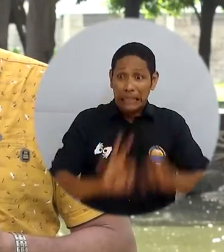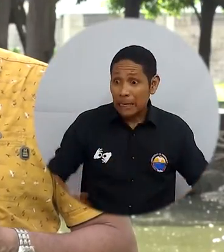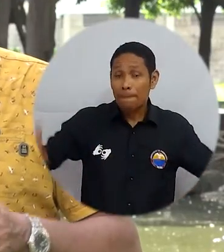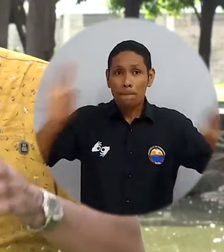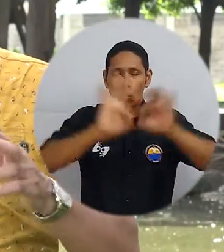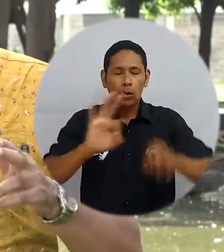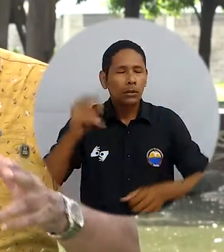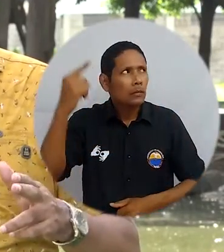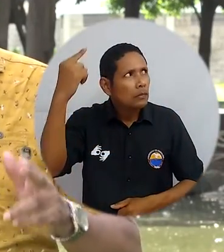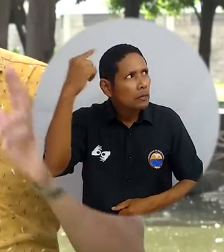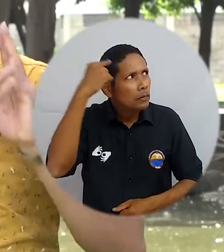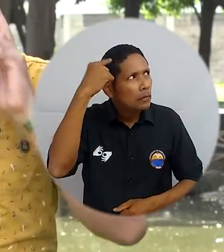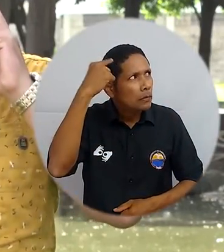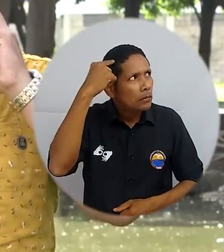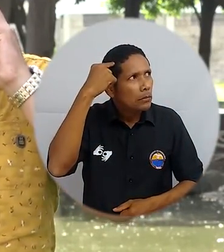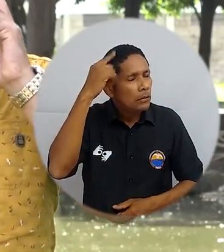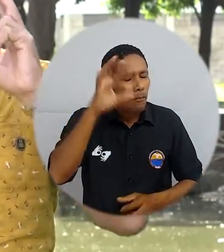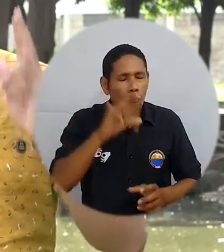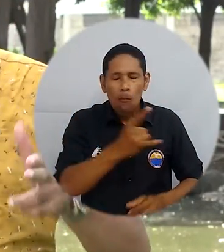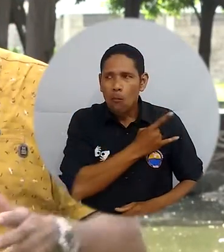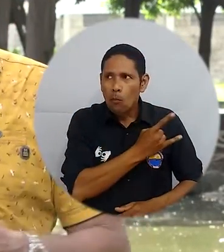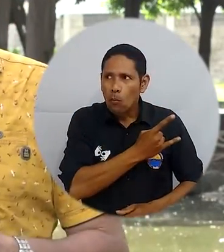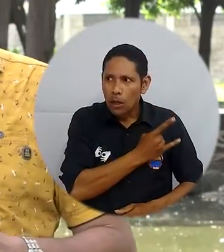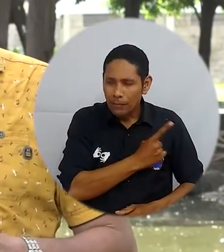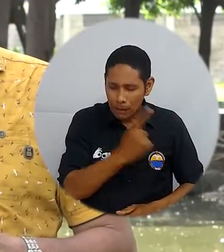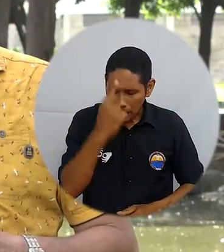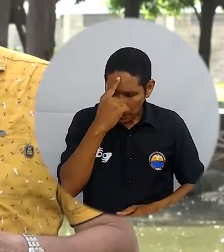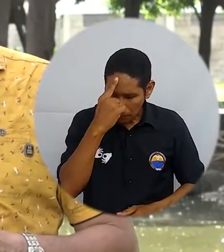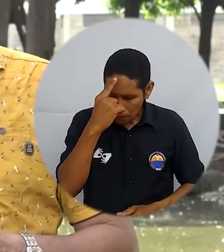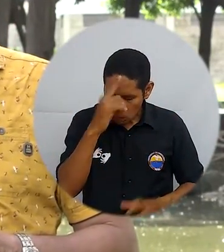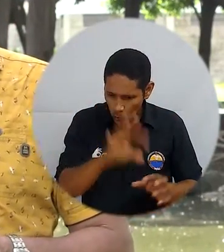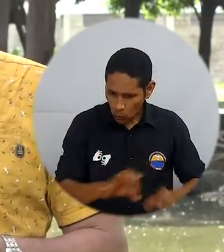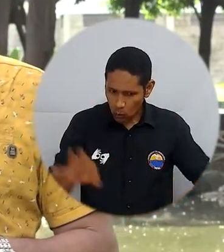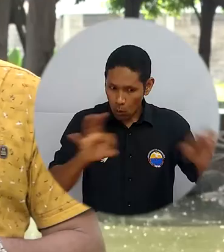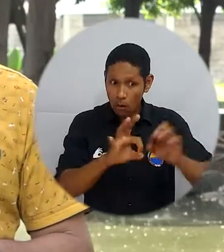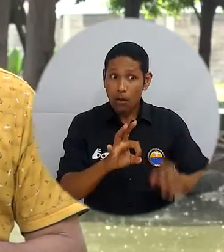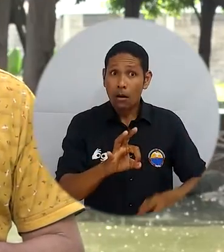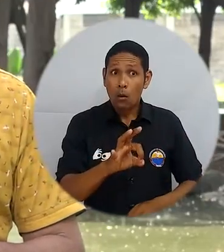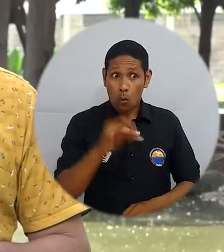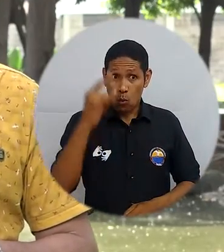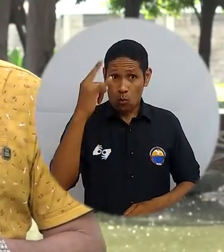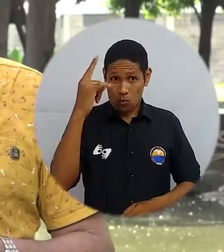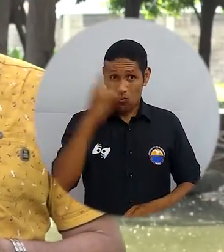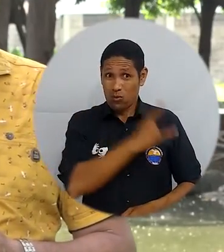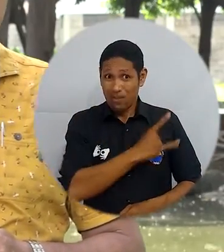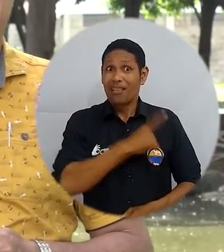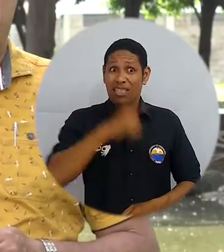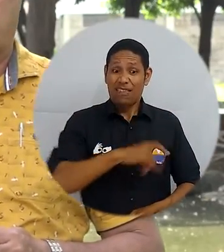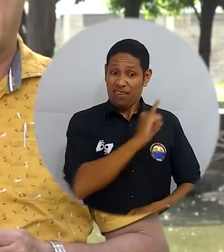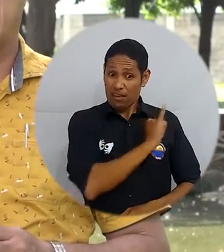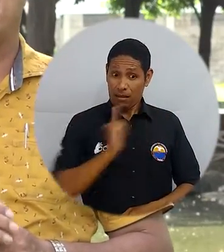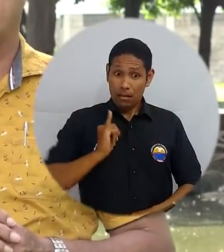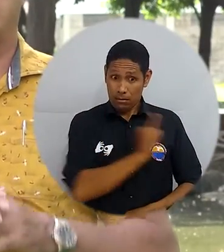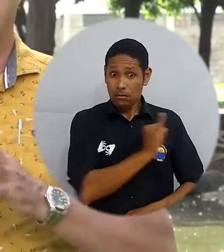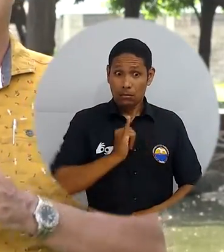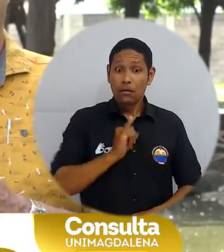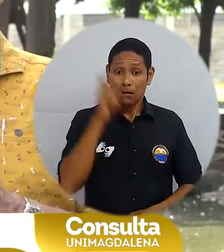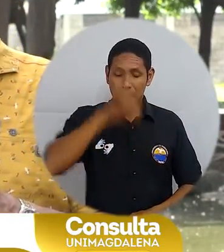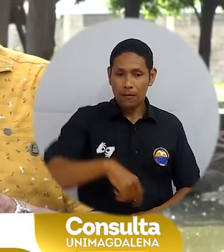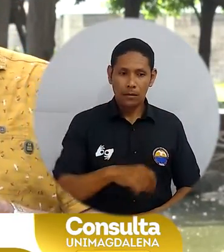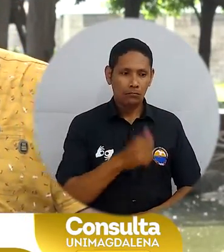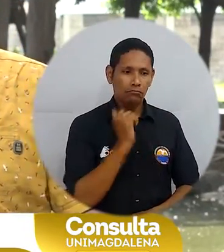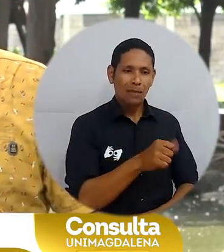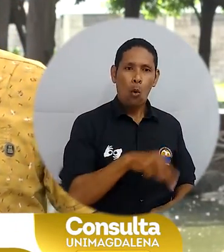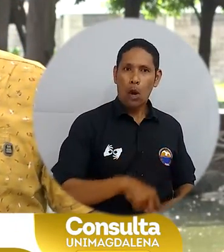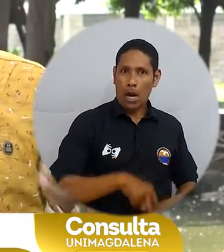elecciones, debemos tener en la cabeza la universidad. La universidad es un ente autónomo e independiente por ley. Eso quiere